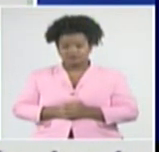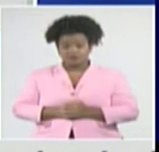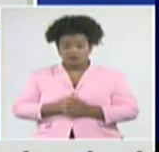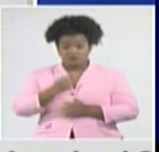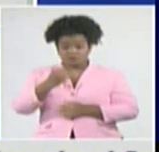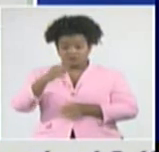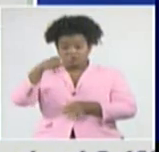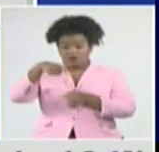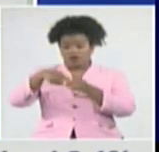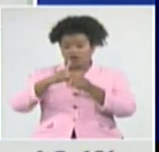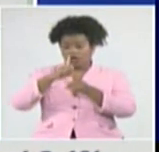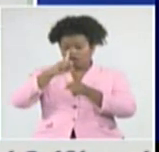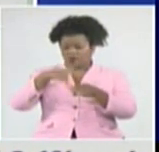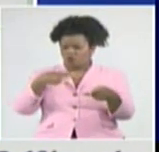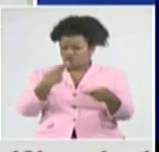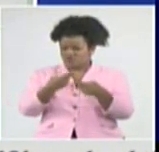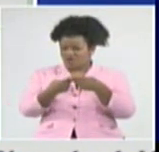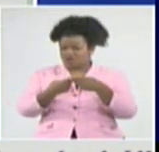confiabilidad,